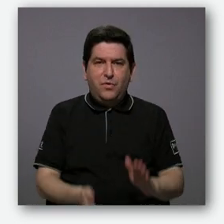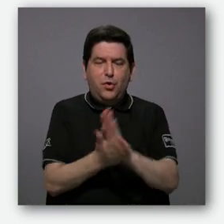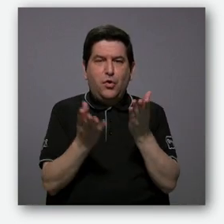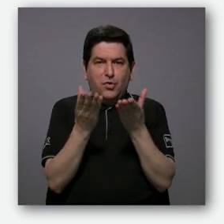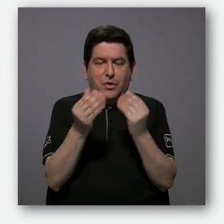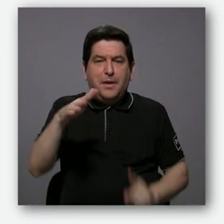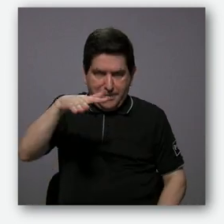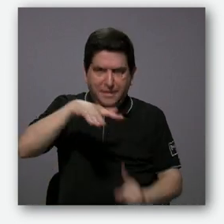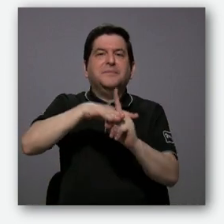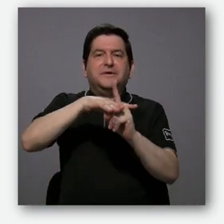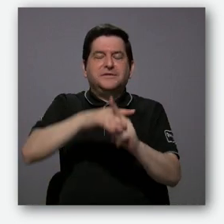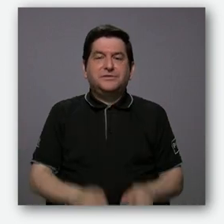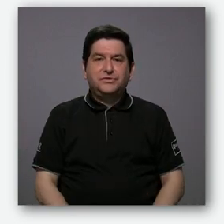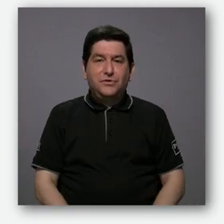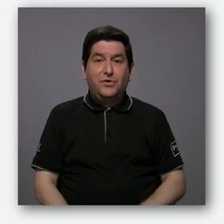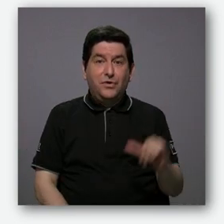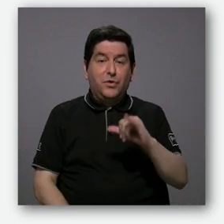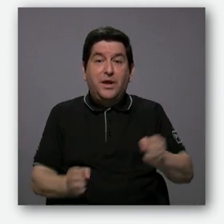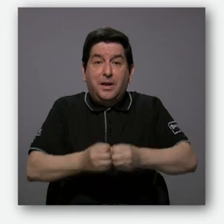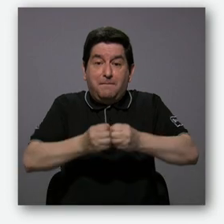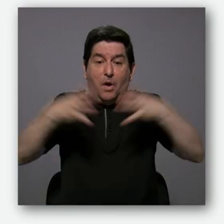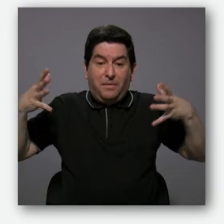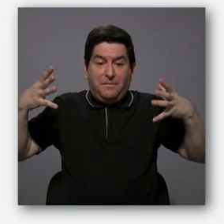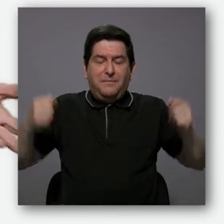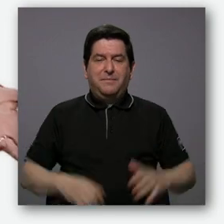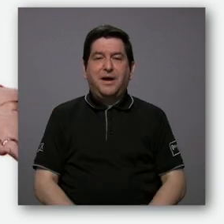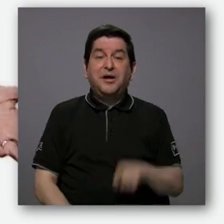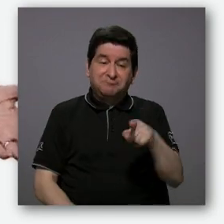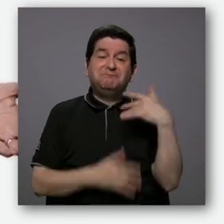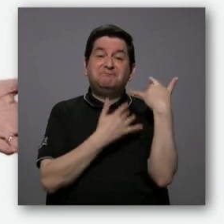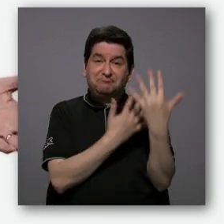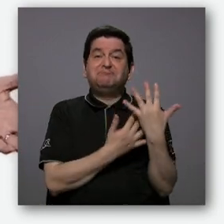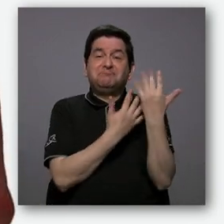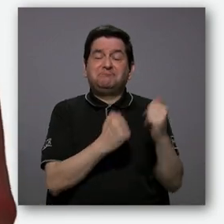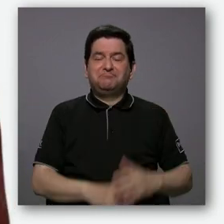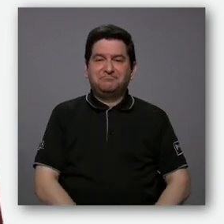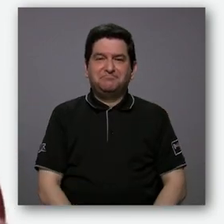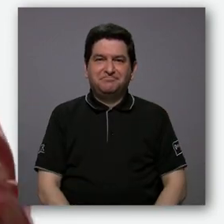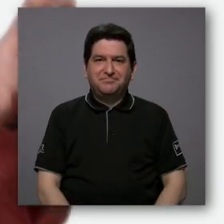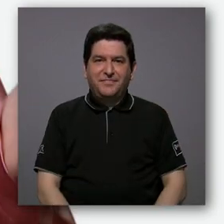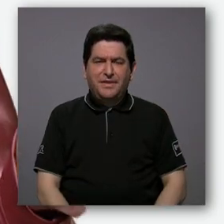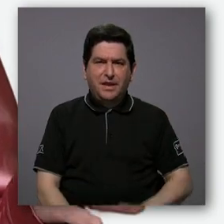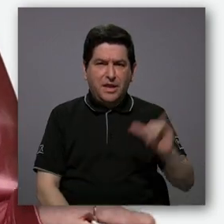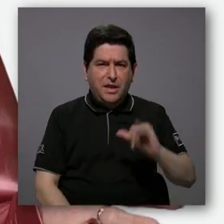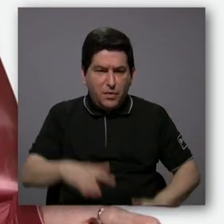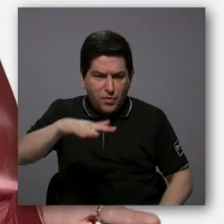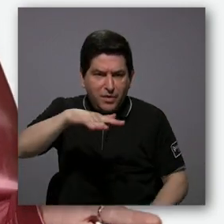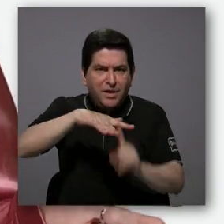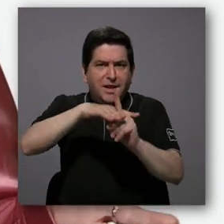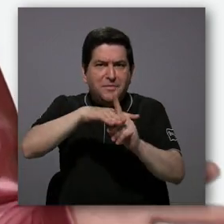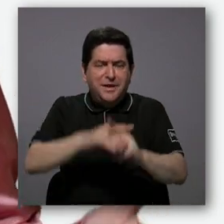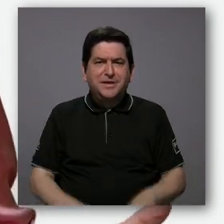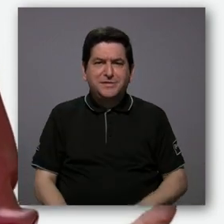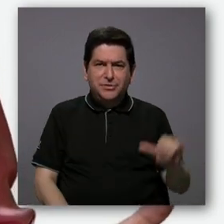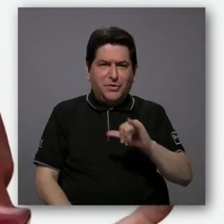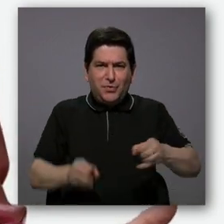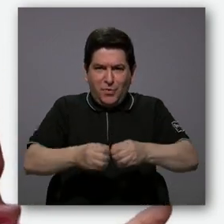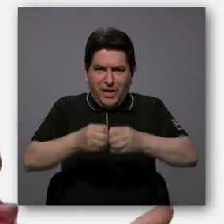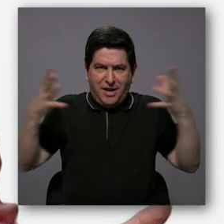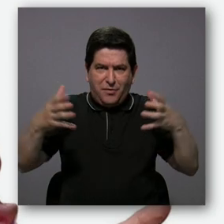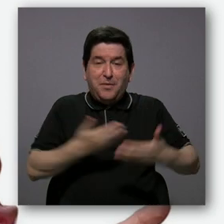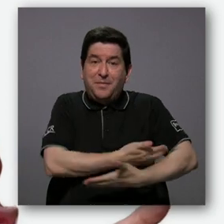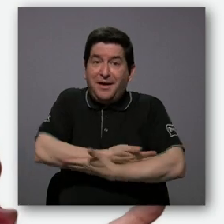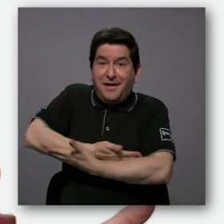memorando salió y fue la bomba, como era de esperar. También salió disparado como una bomba,